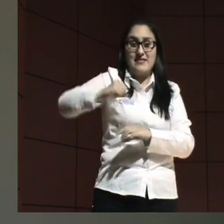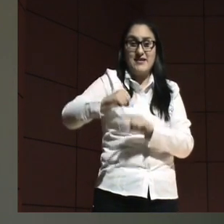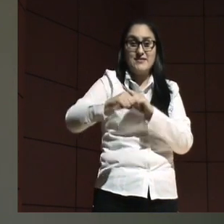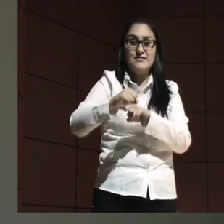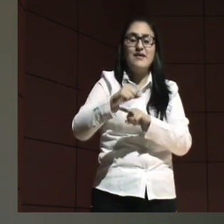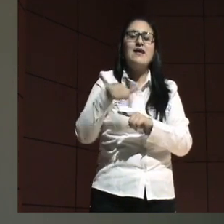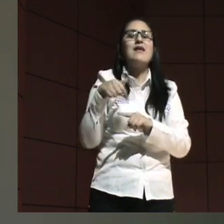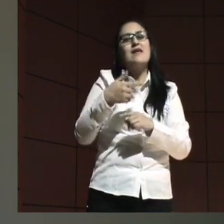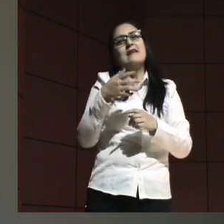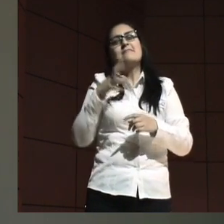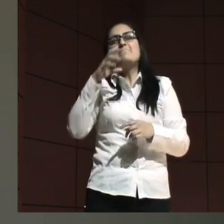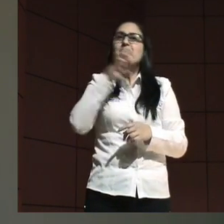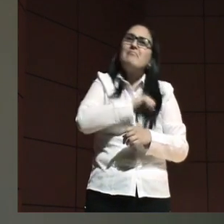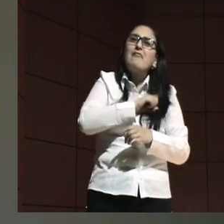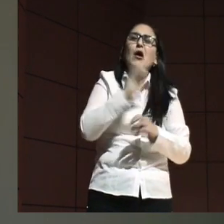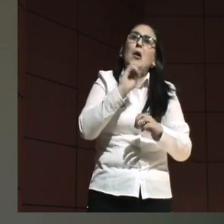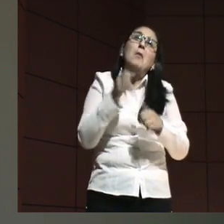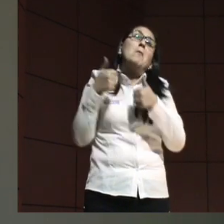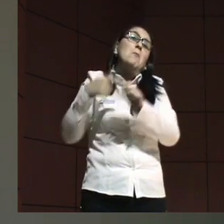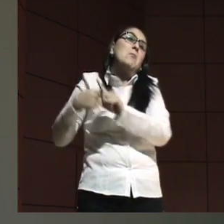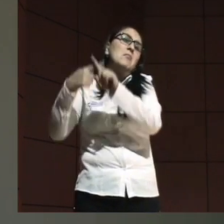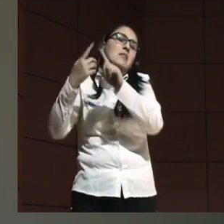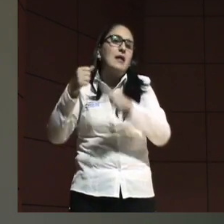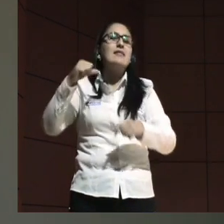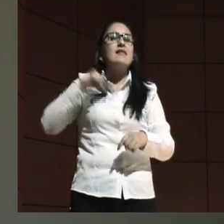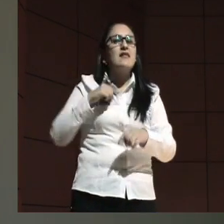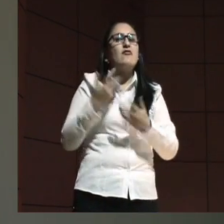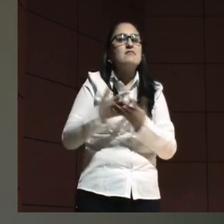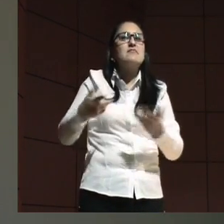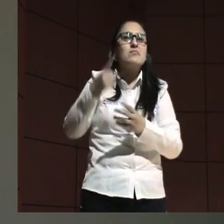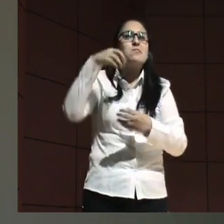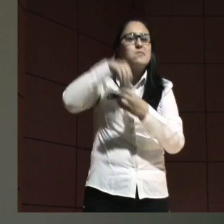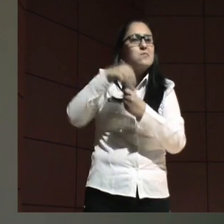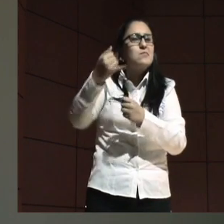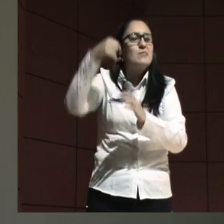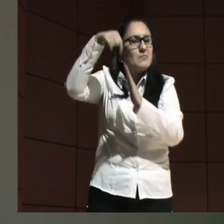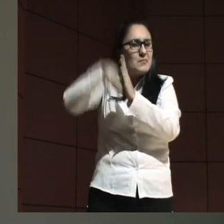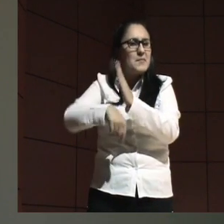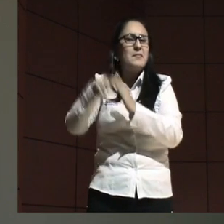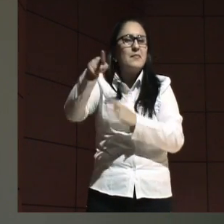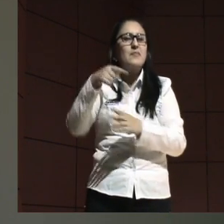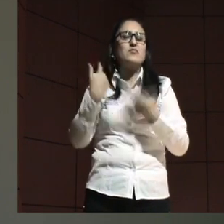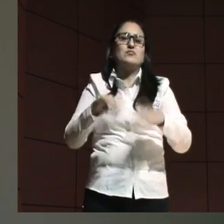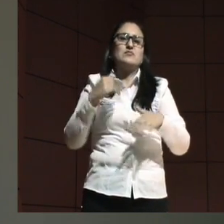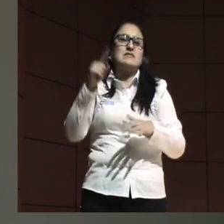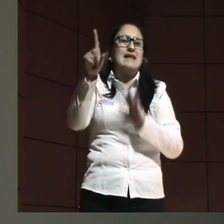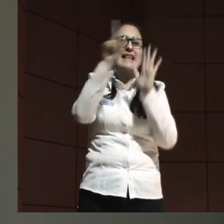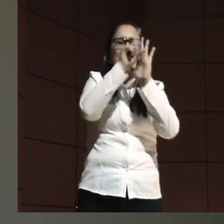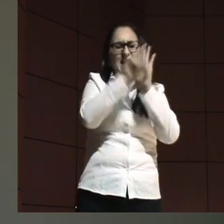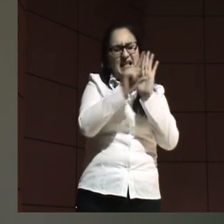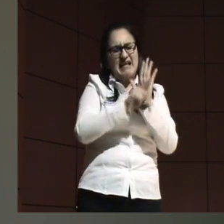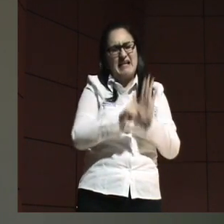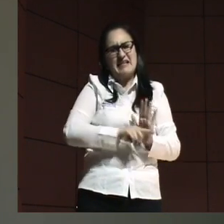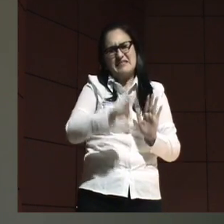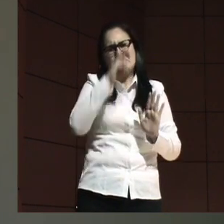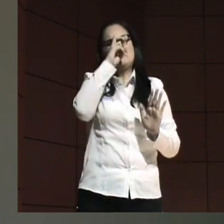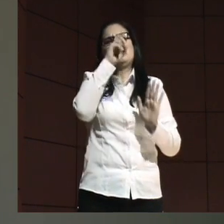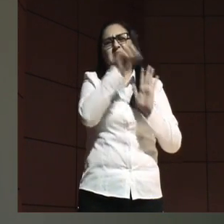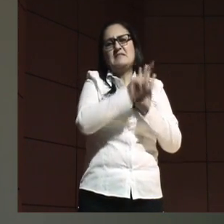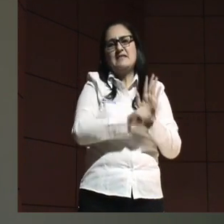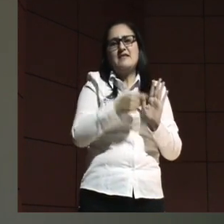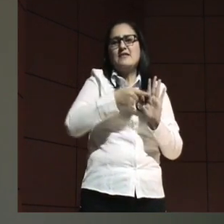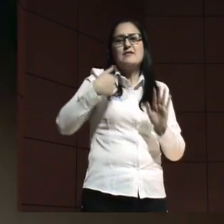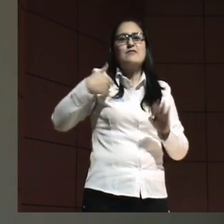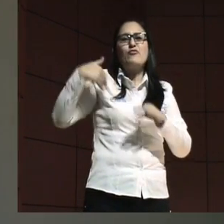afortunada o infortunadamente, tiene fuentes generalmente muy, muy legalistas. Nosotros tenemos toda la